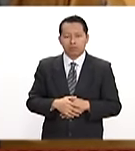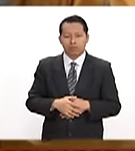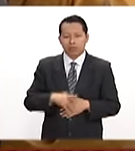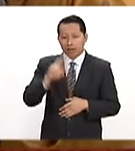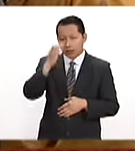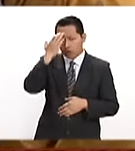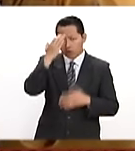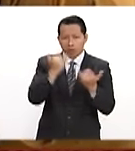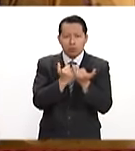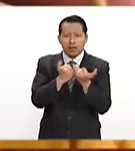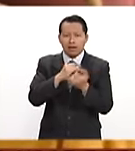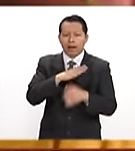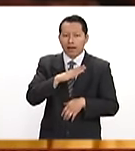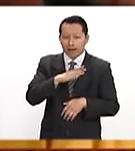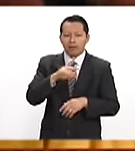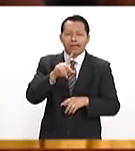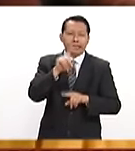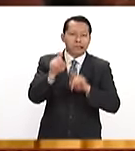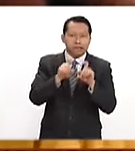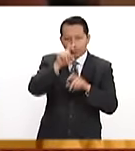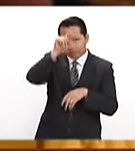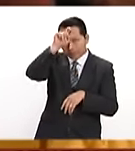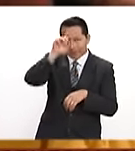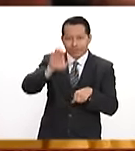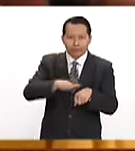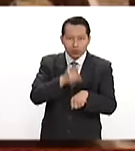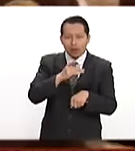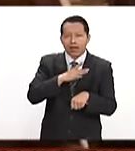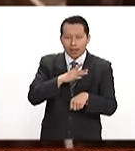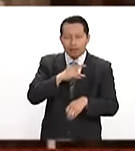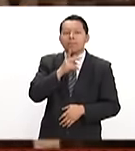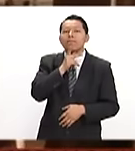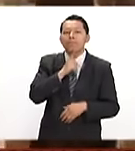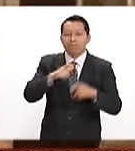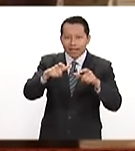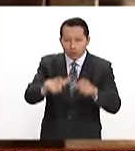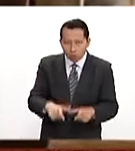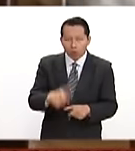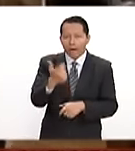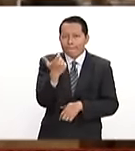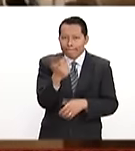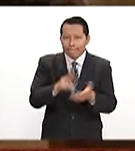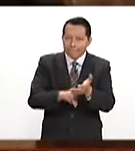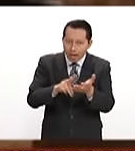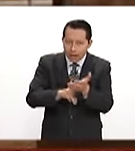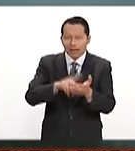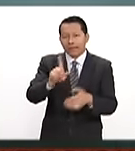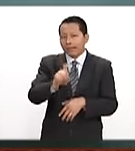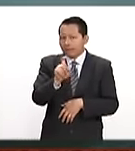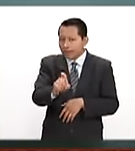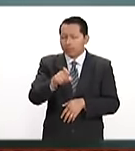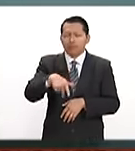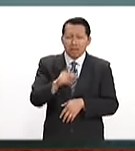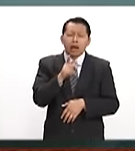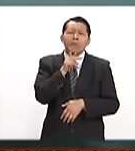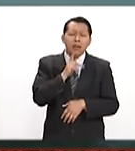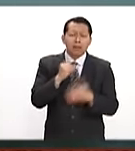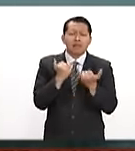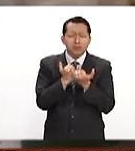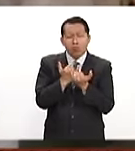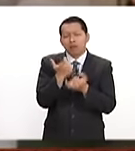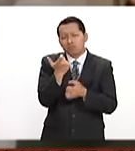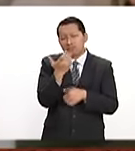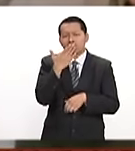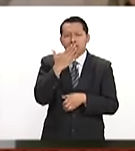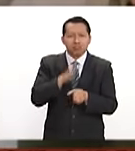Reconoció que existe incertidumbre por los precios del petróleo, pero que Pemex es una empresa fuerte con finanzas estables dirigida